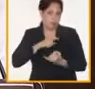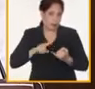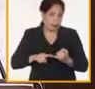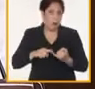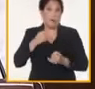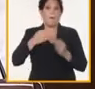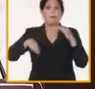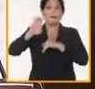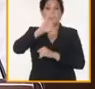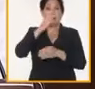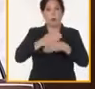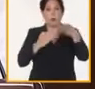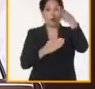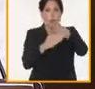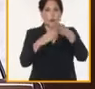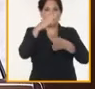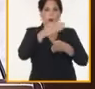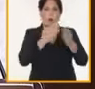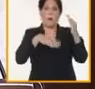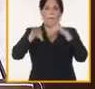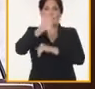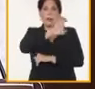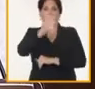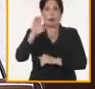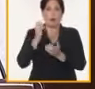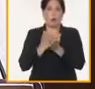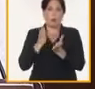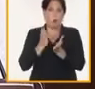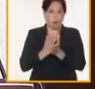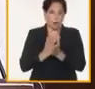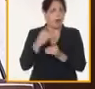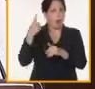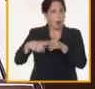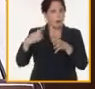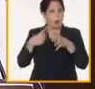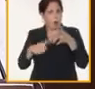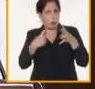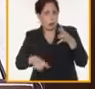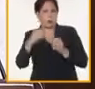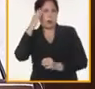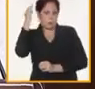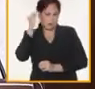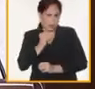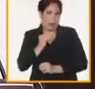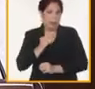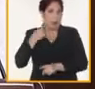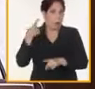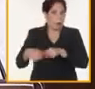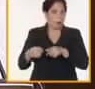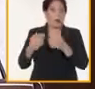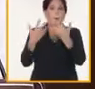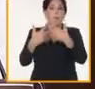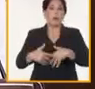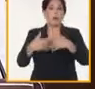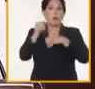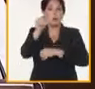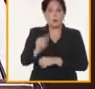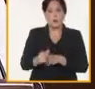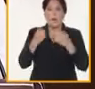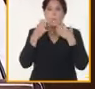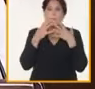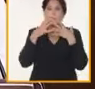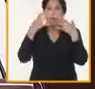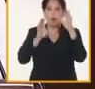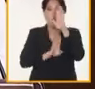el Ministerio de la Construcción, el Ministerio de Educación, entre otros. Los polos productivos requieren de un mayor